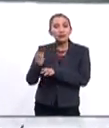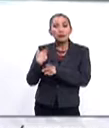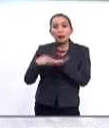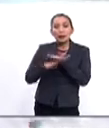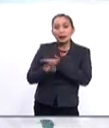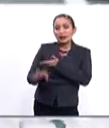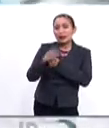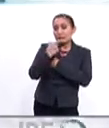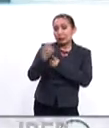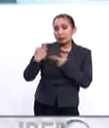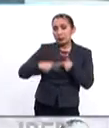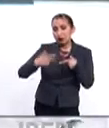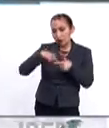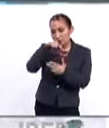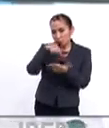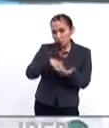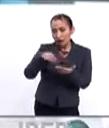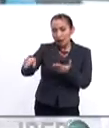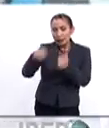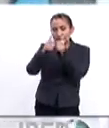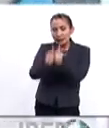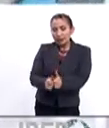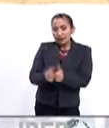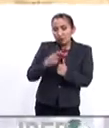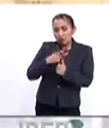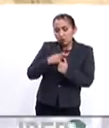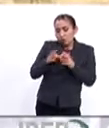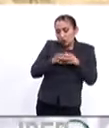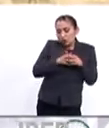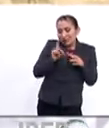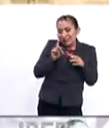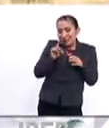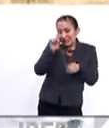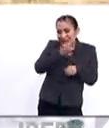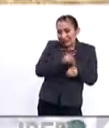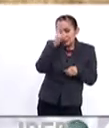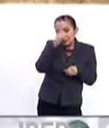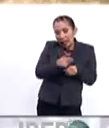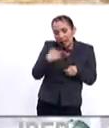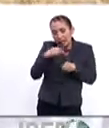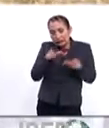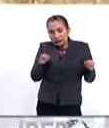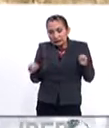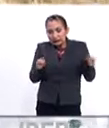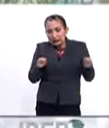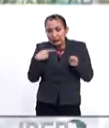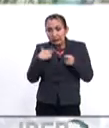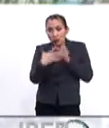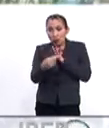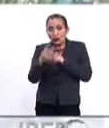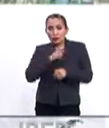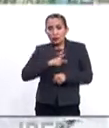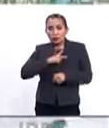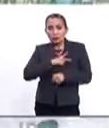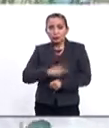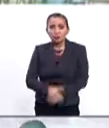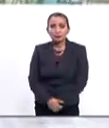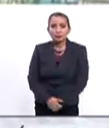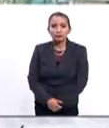preventiva, unos 100 pobladores de la localidad permanecerán aislados por 30 días para contener este fuerte virus.